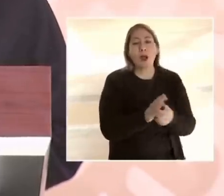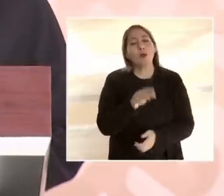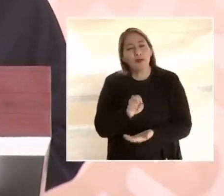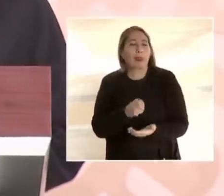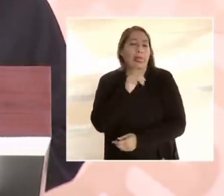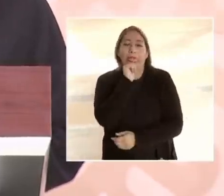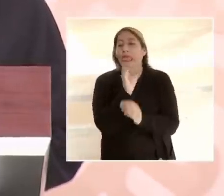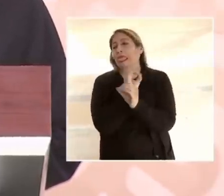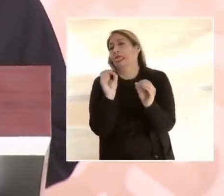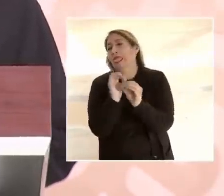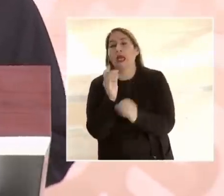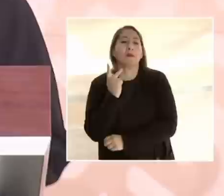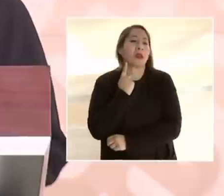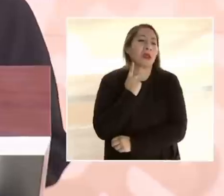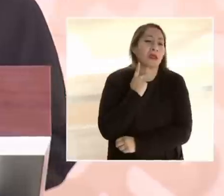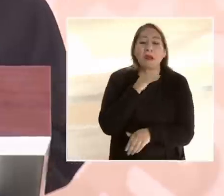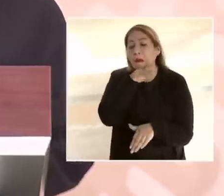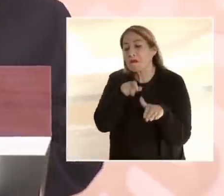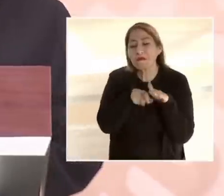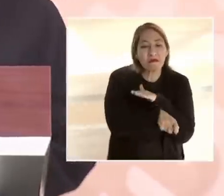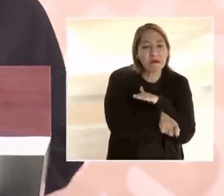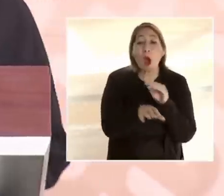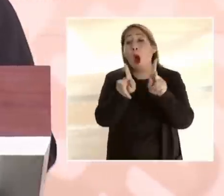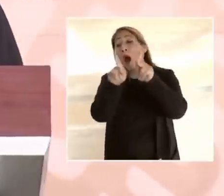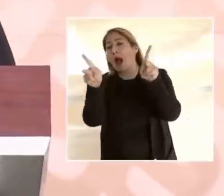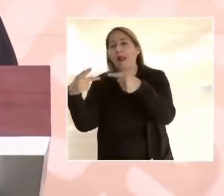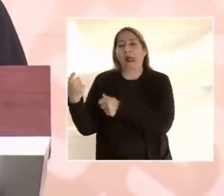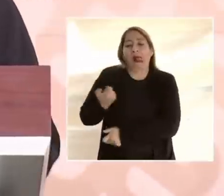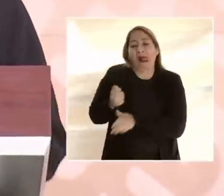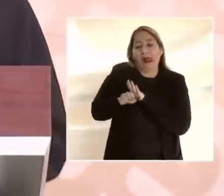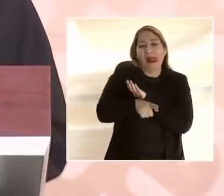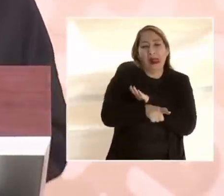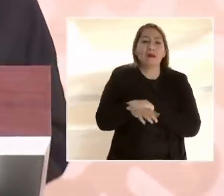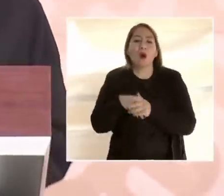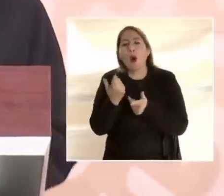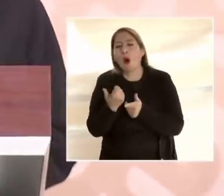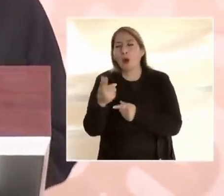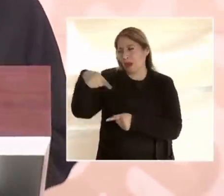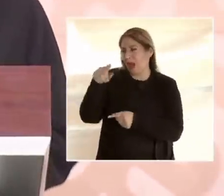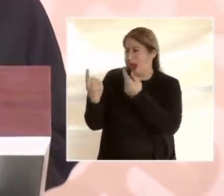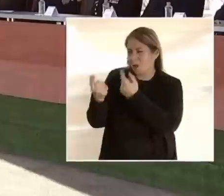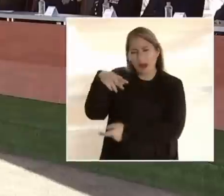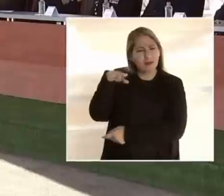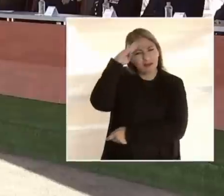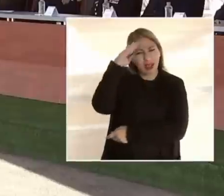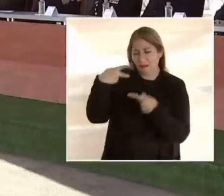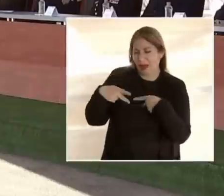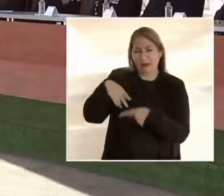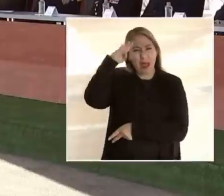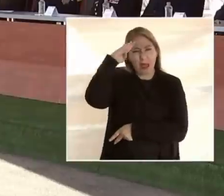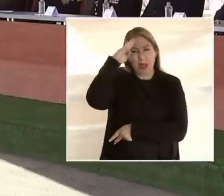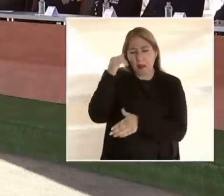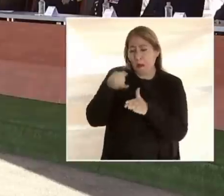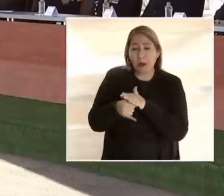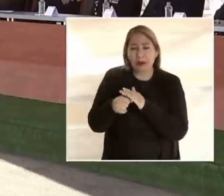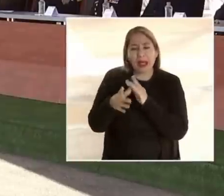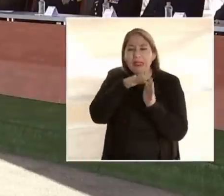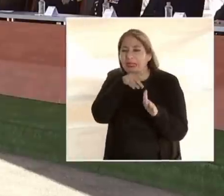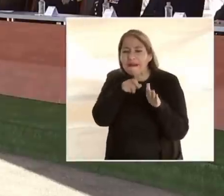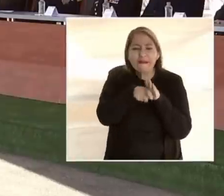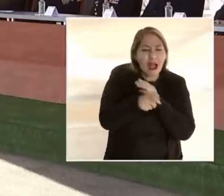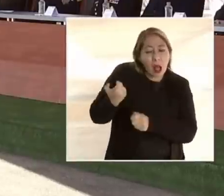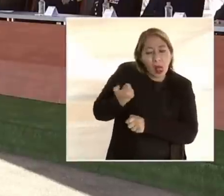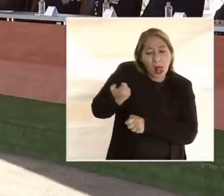políticos corruptos, de la prensa que se vende o se alquila, de intelectuales convenencieros y de potentados dominados